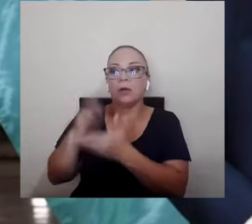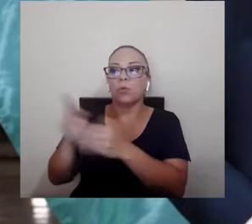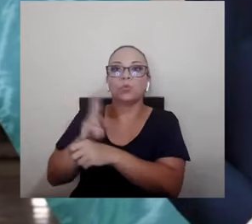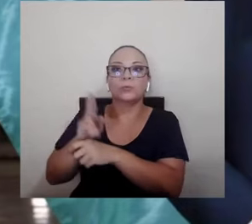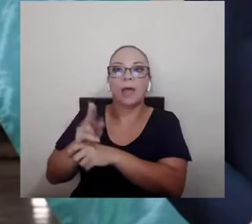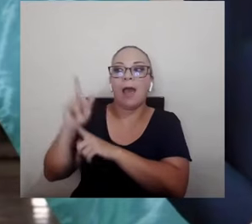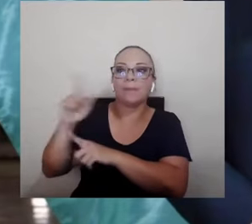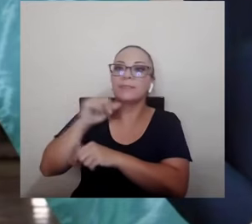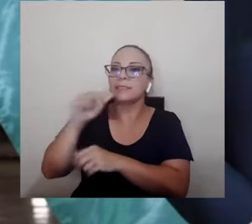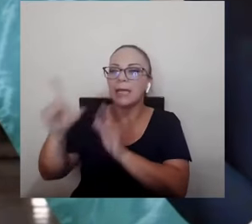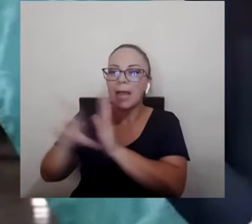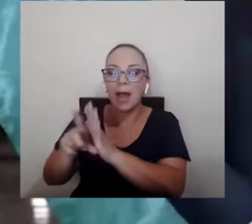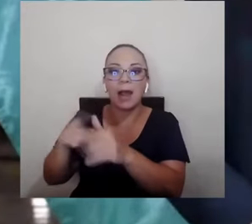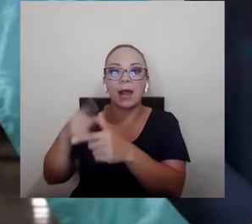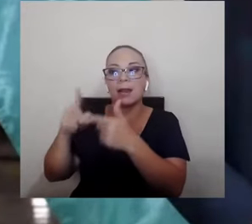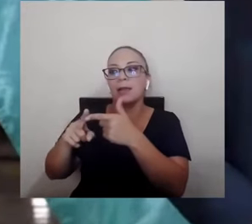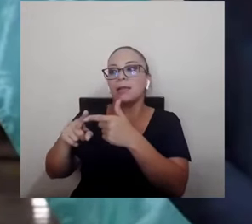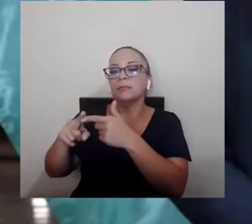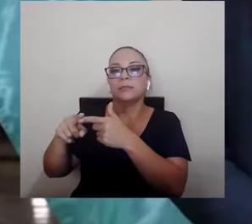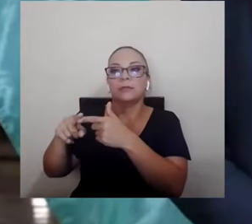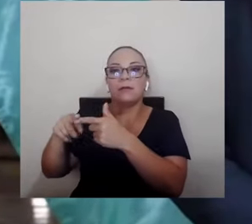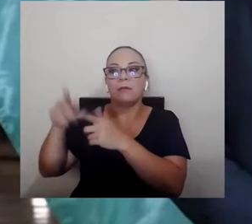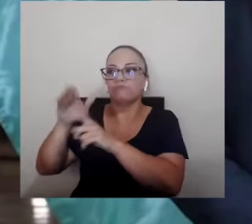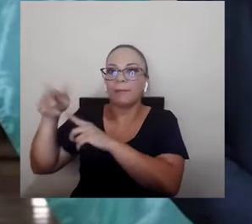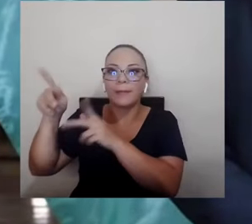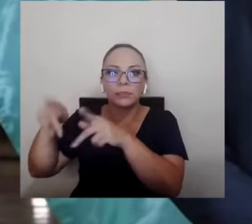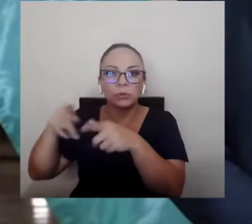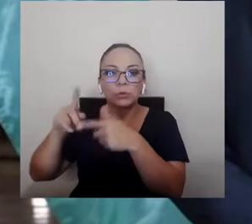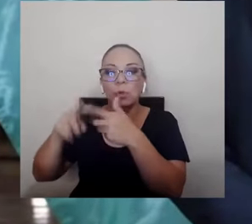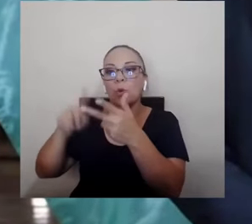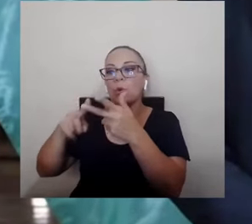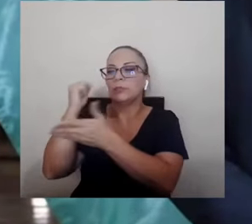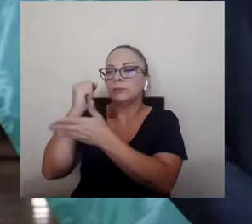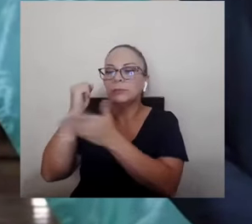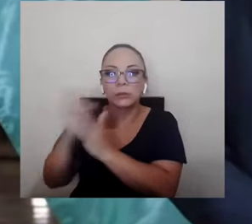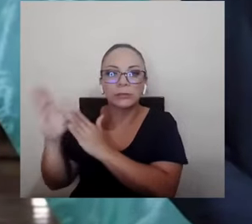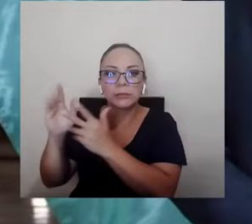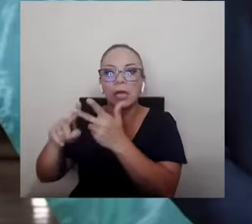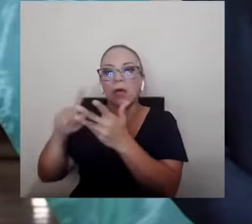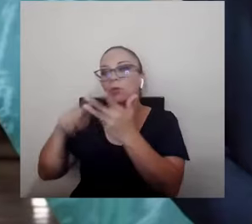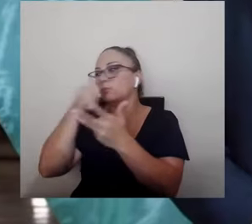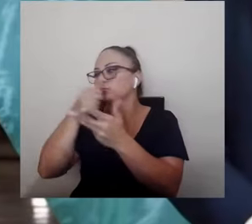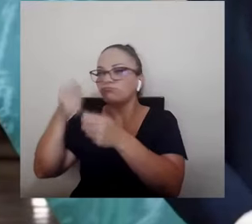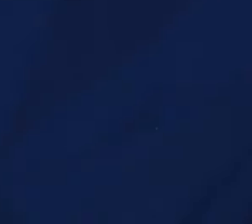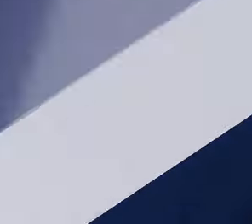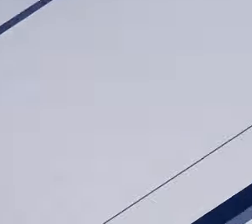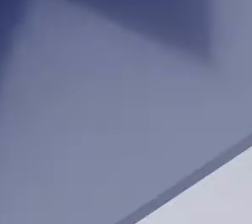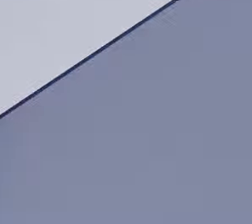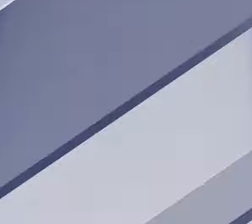de personas, crimen organizado, narcotráfico, sicariato, etc.